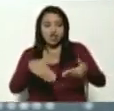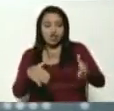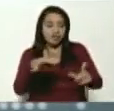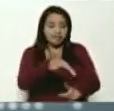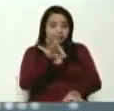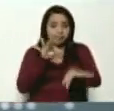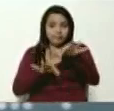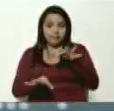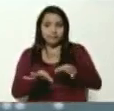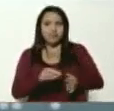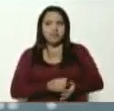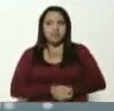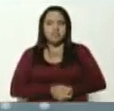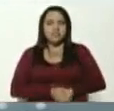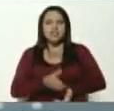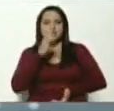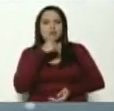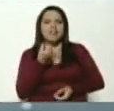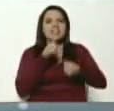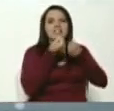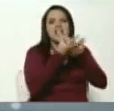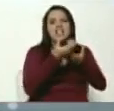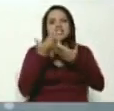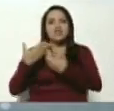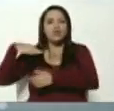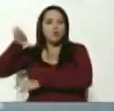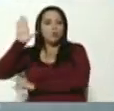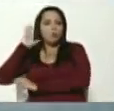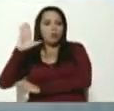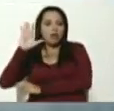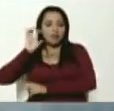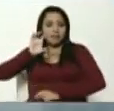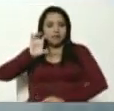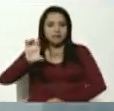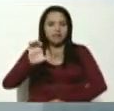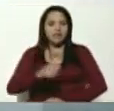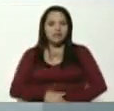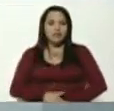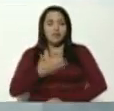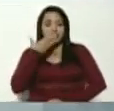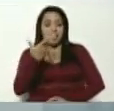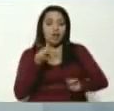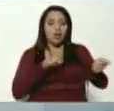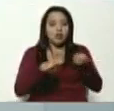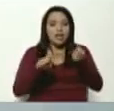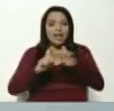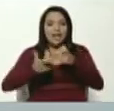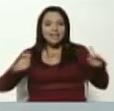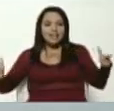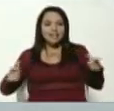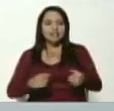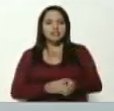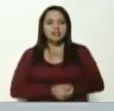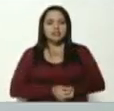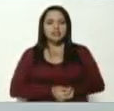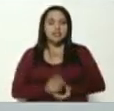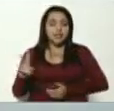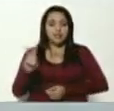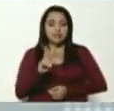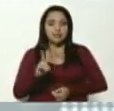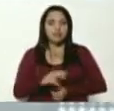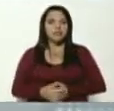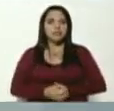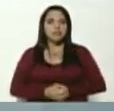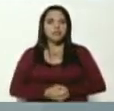si no hace la declaración jurada de patrimonio ante la Contraloría General de la República, ante el Estado venezolano,